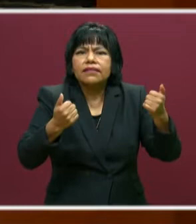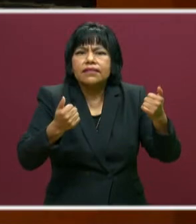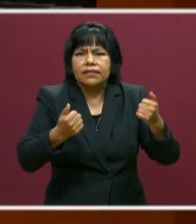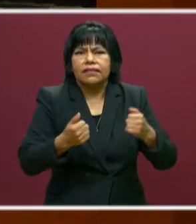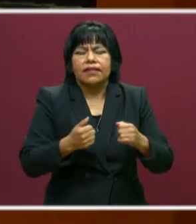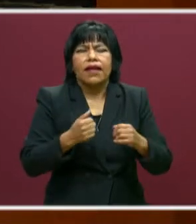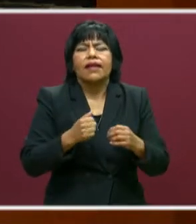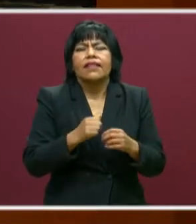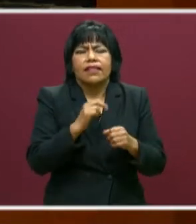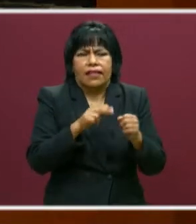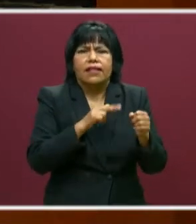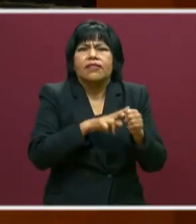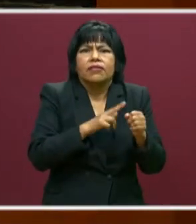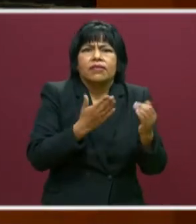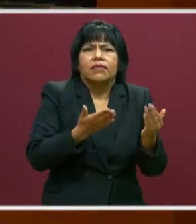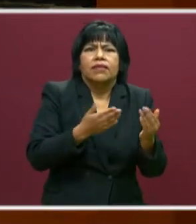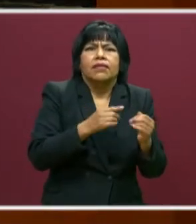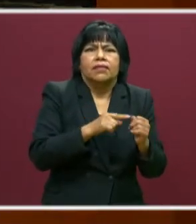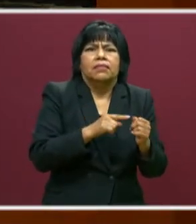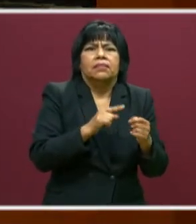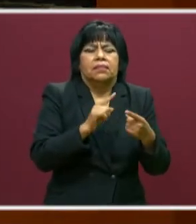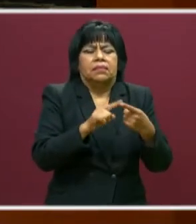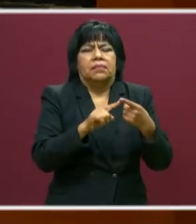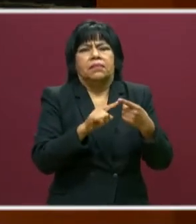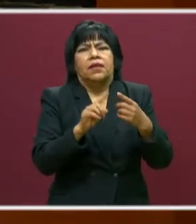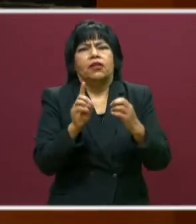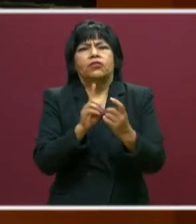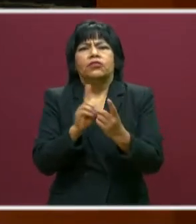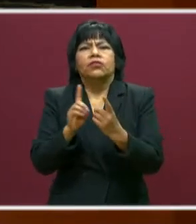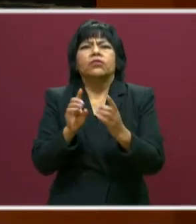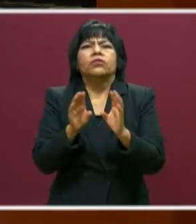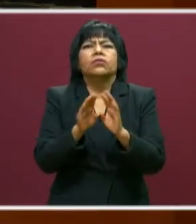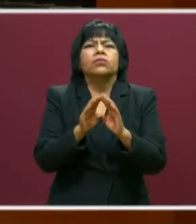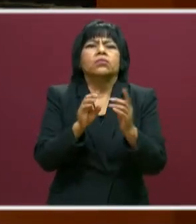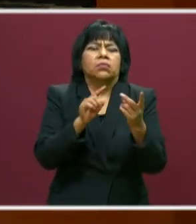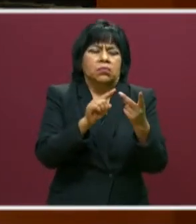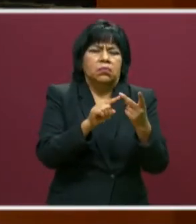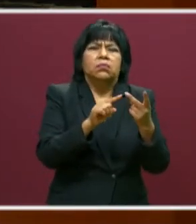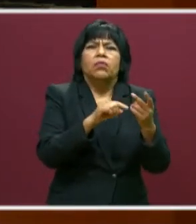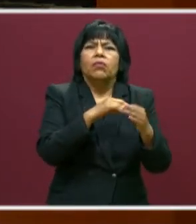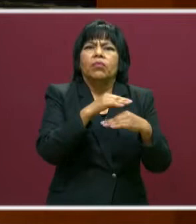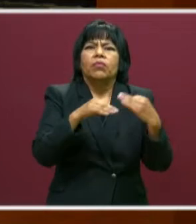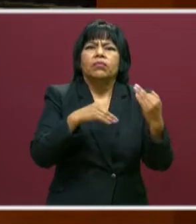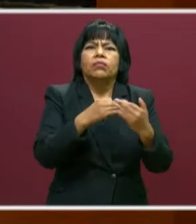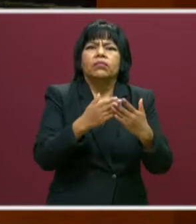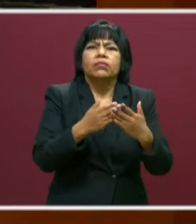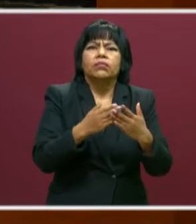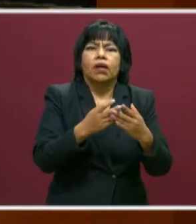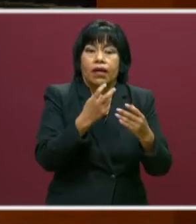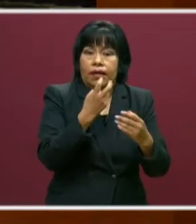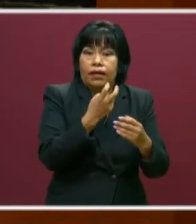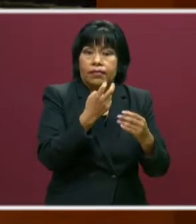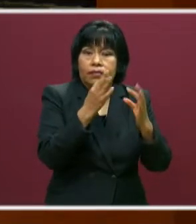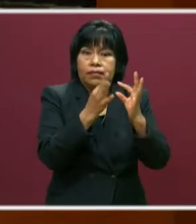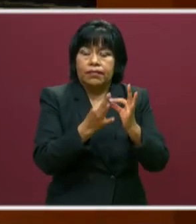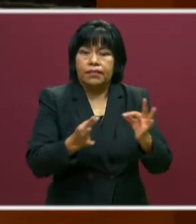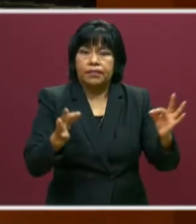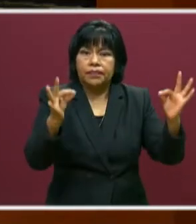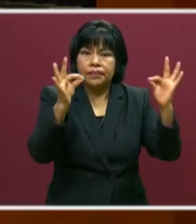el mundo natural. Comprender el mundo social. Entonces, esta parte es importante.